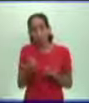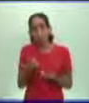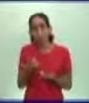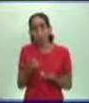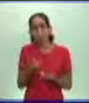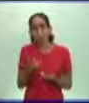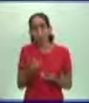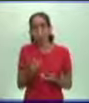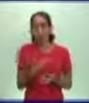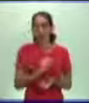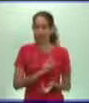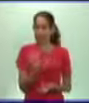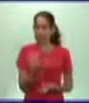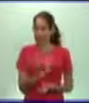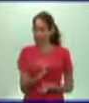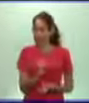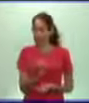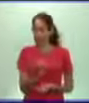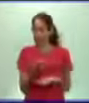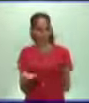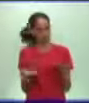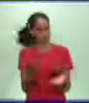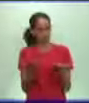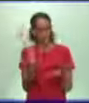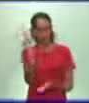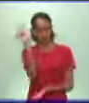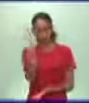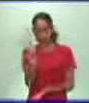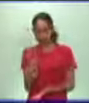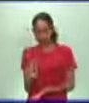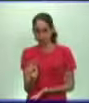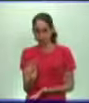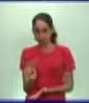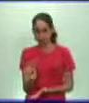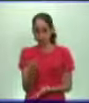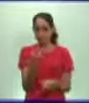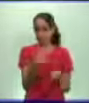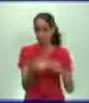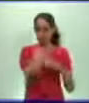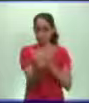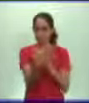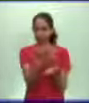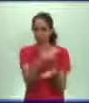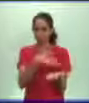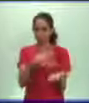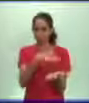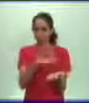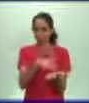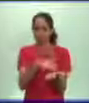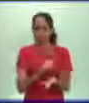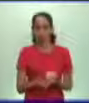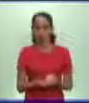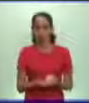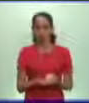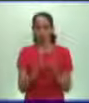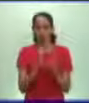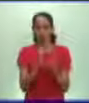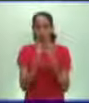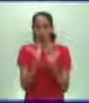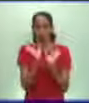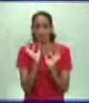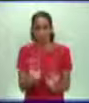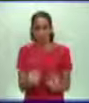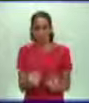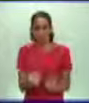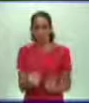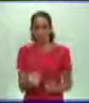cristianismo en Roma, que llegó a convertirse incluso en Roma en la religión oficial, ¿verdad? Serían esos